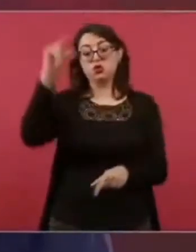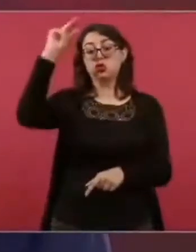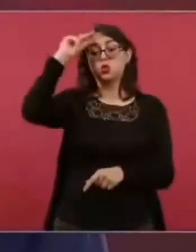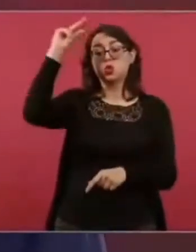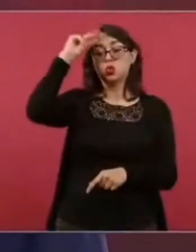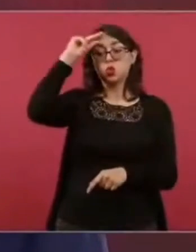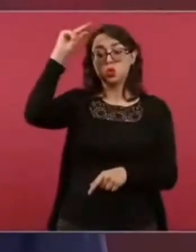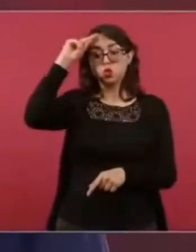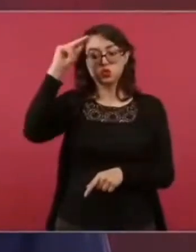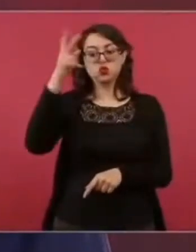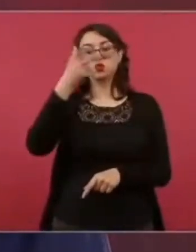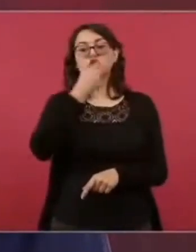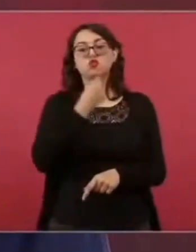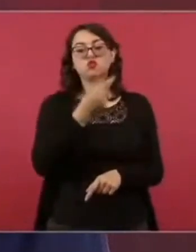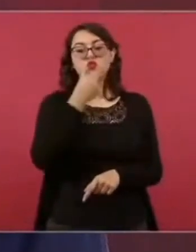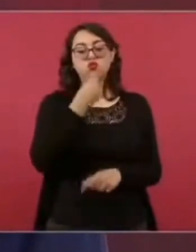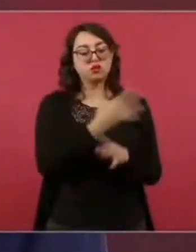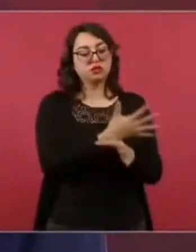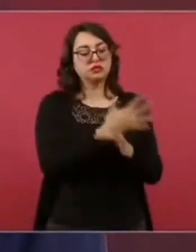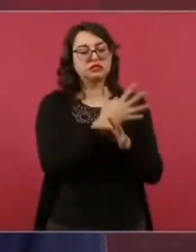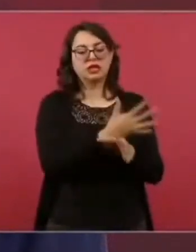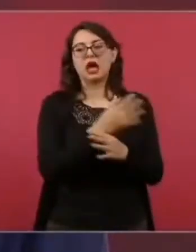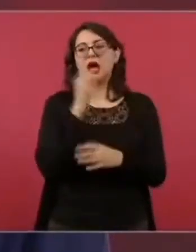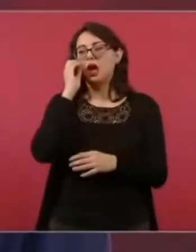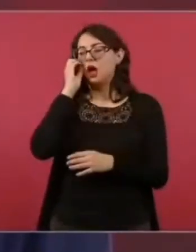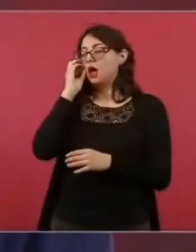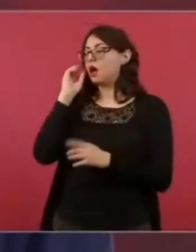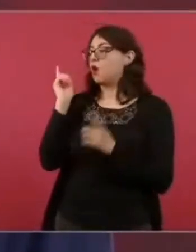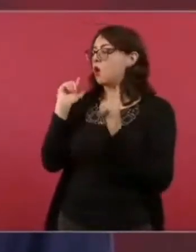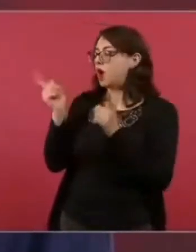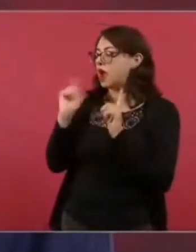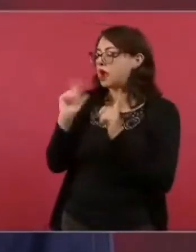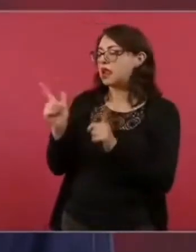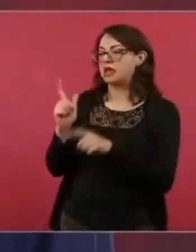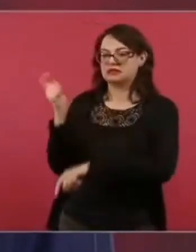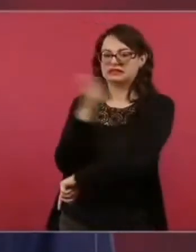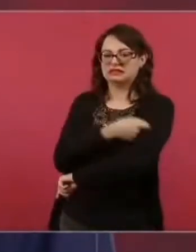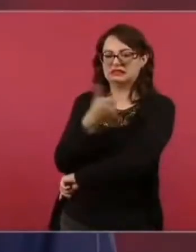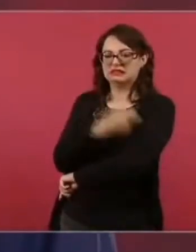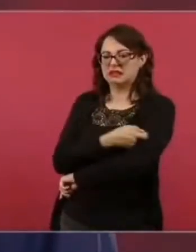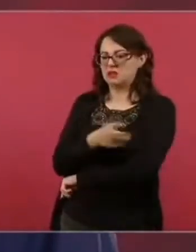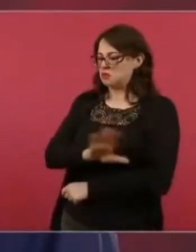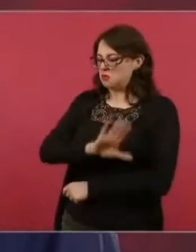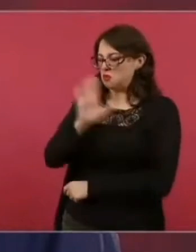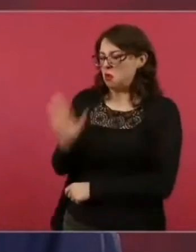me pusieran más dosis de la normal